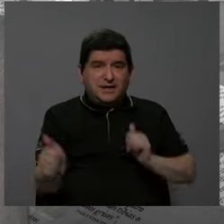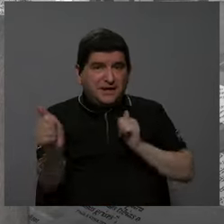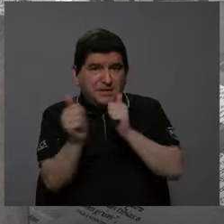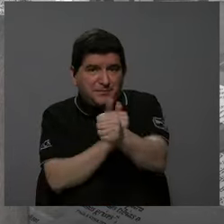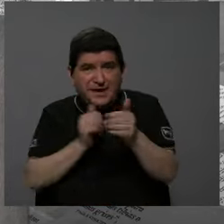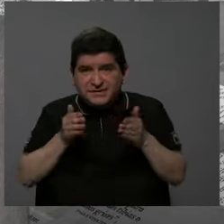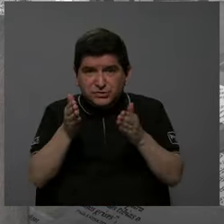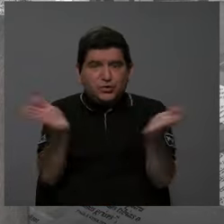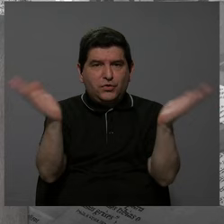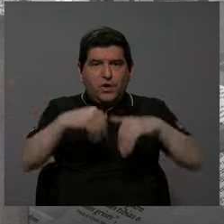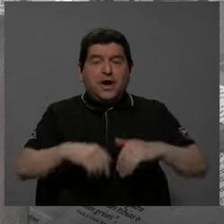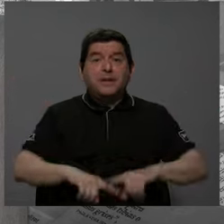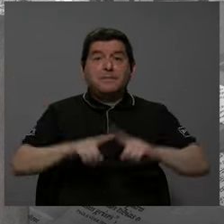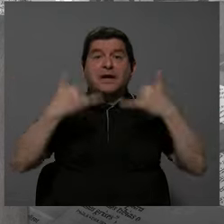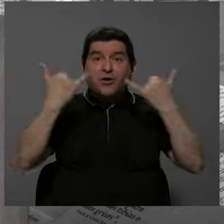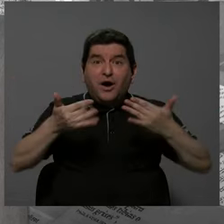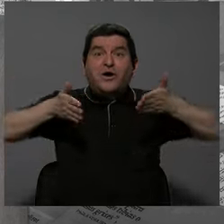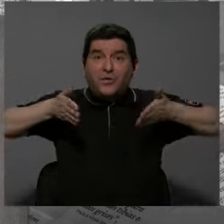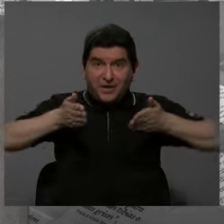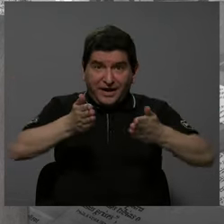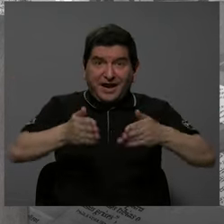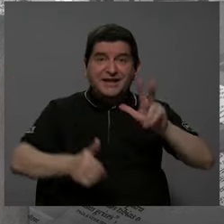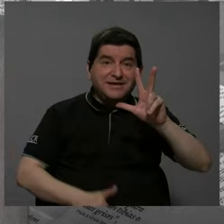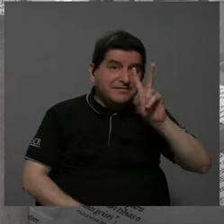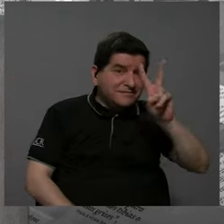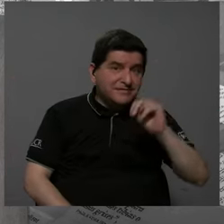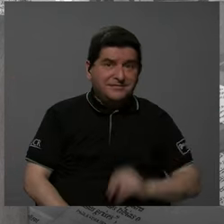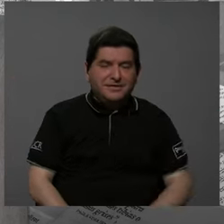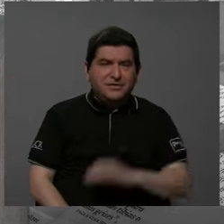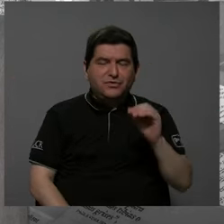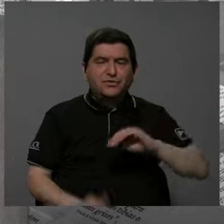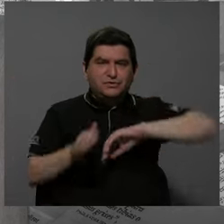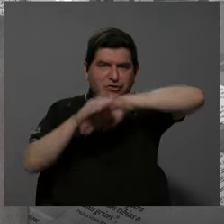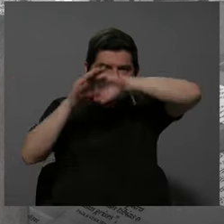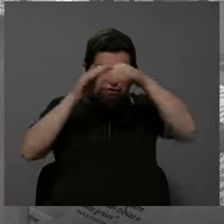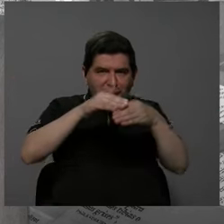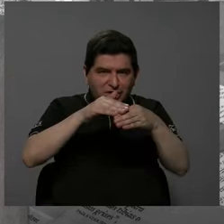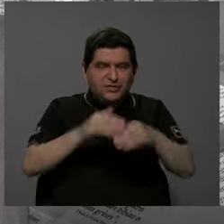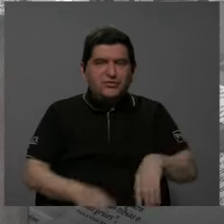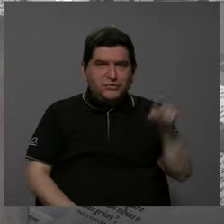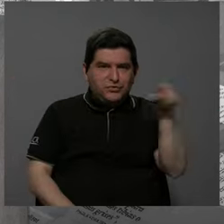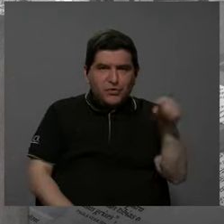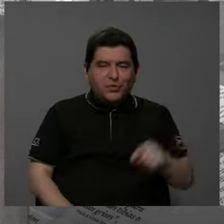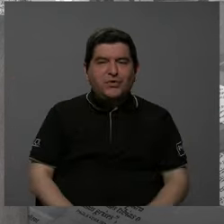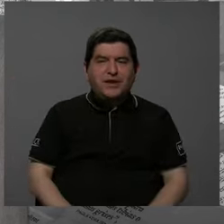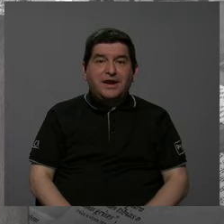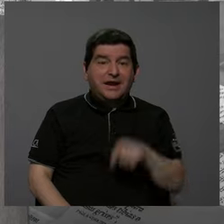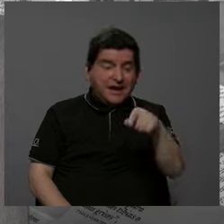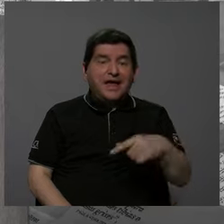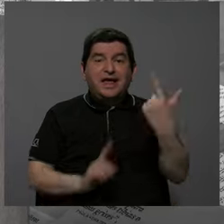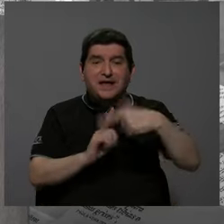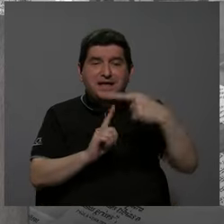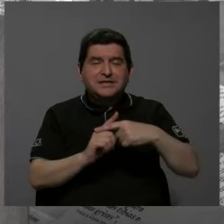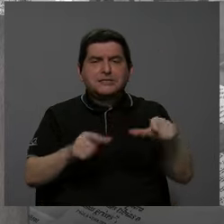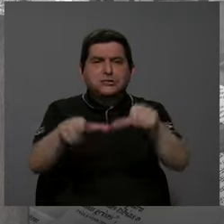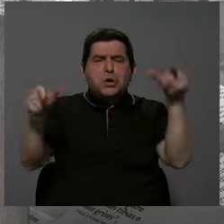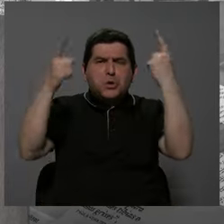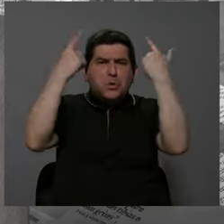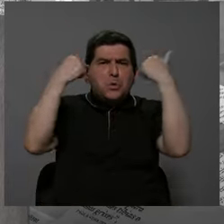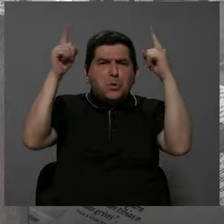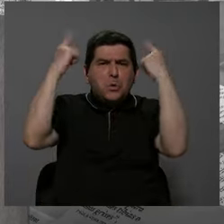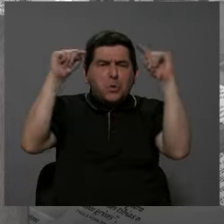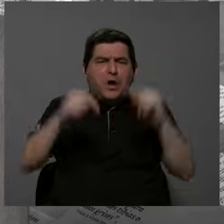comunicación. Con solo la carretera 32 y el túnel surquí, Guápiles se convirtió en uno de los lugares más